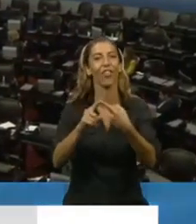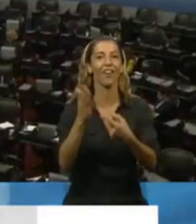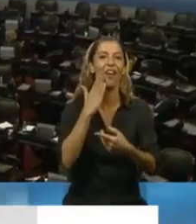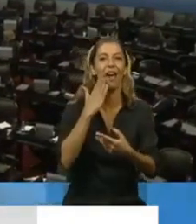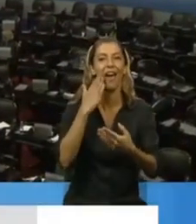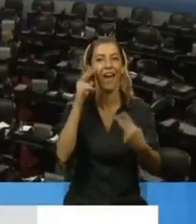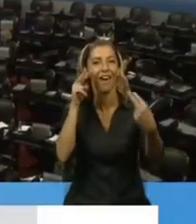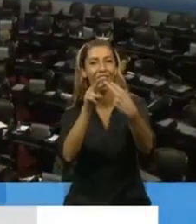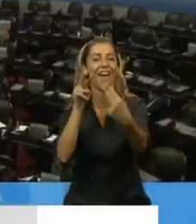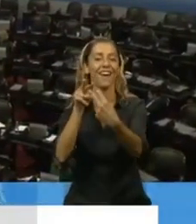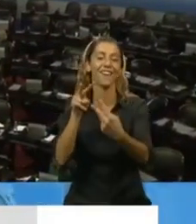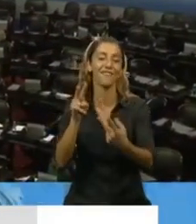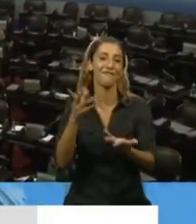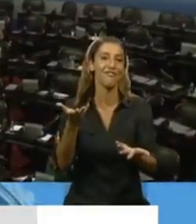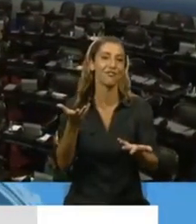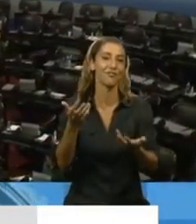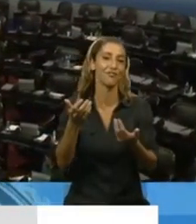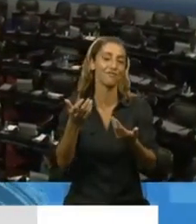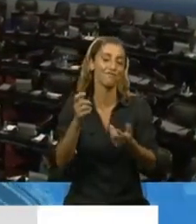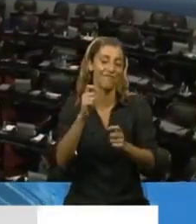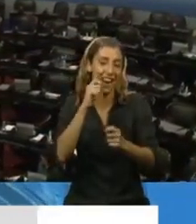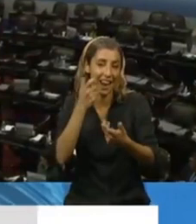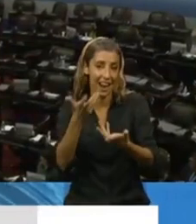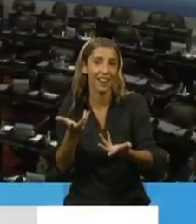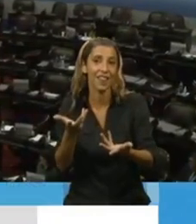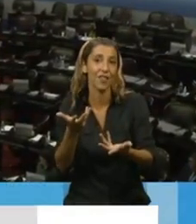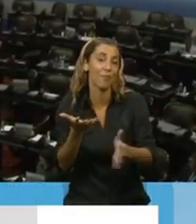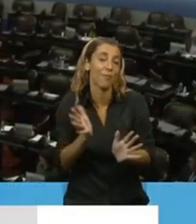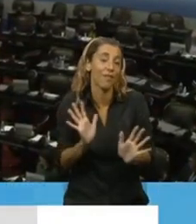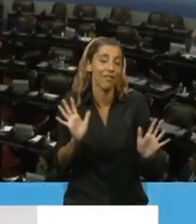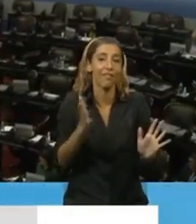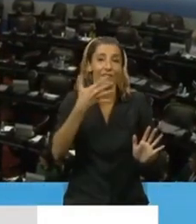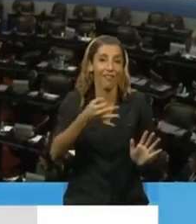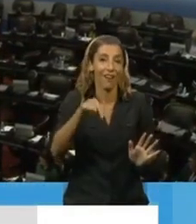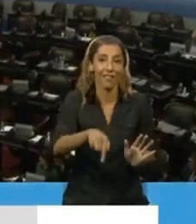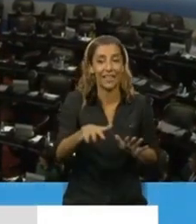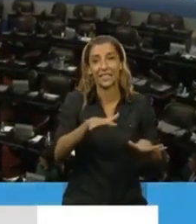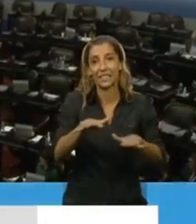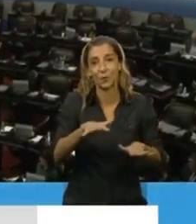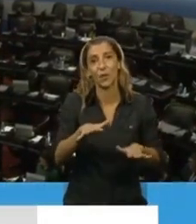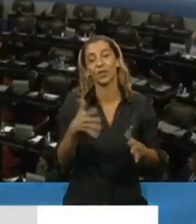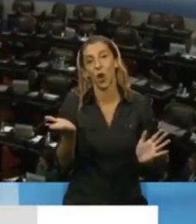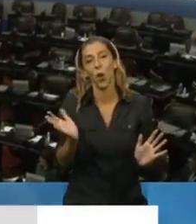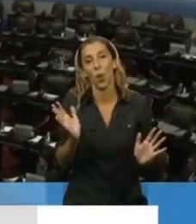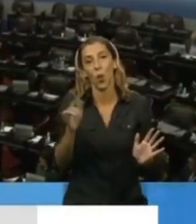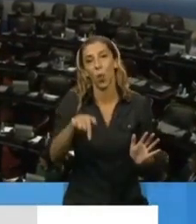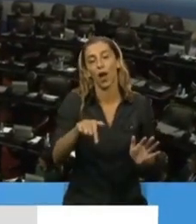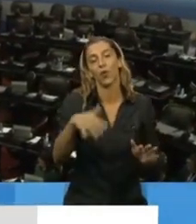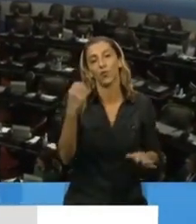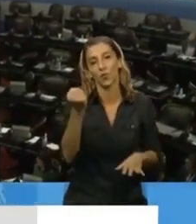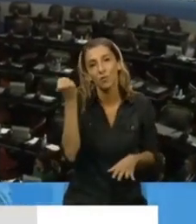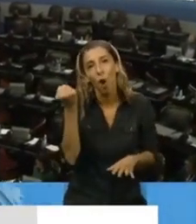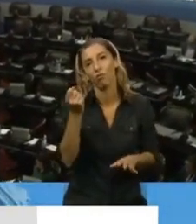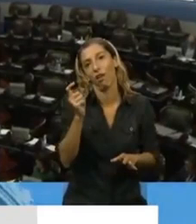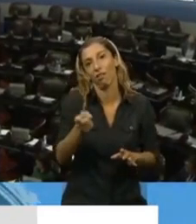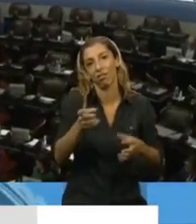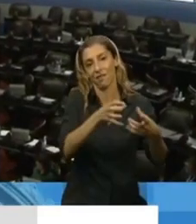debatir. Pero bueno, la verdad que hemos demostrado, por supuesto que usted intervino muchísimo en